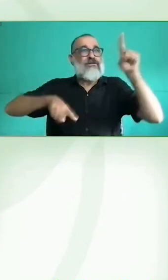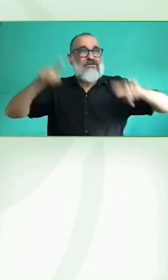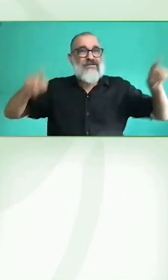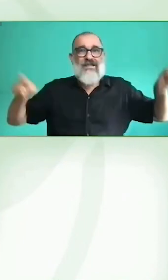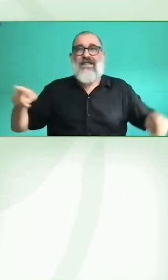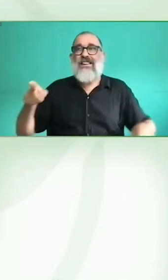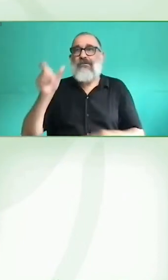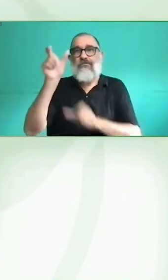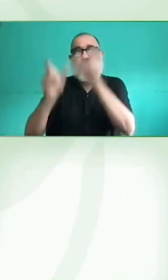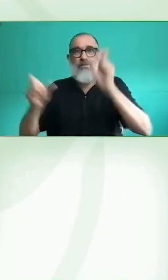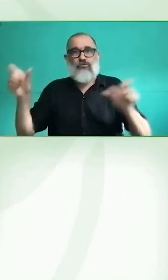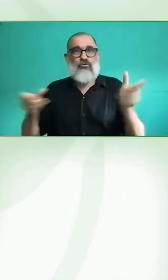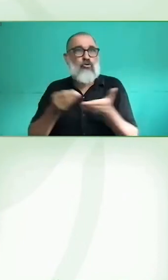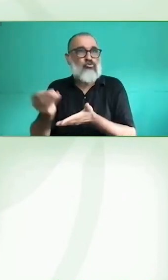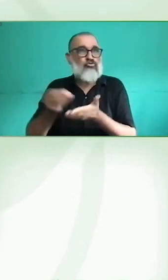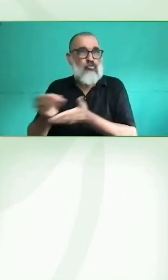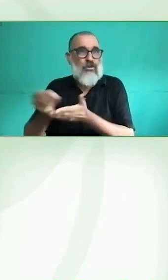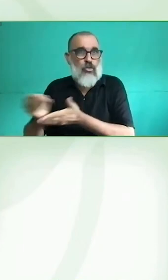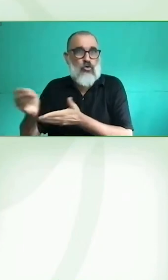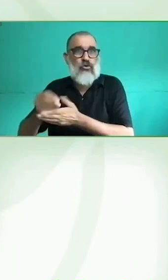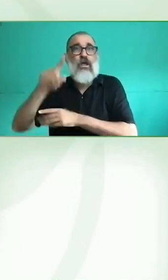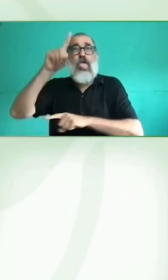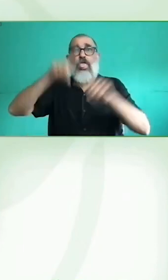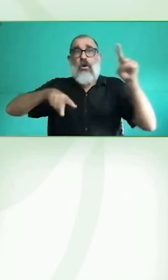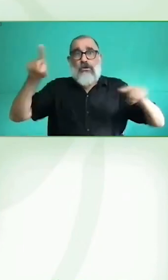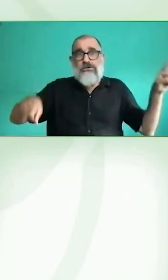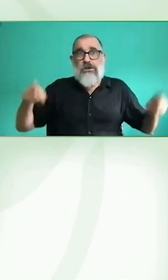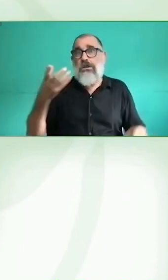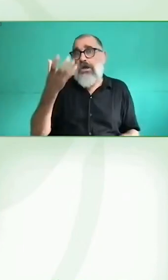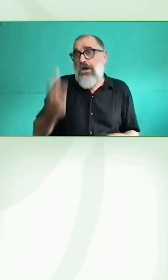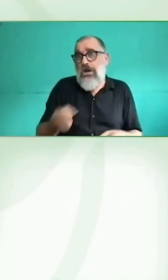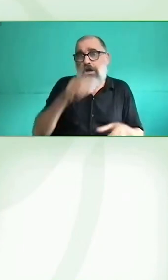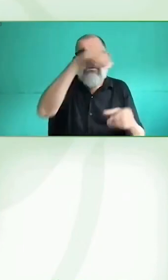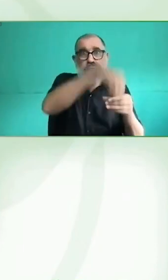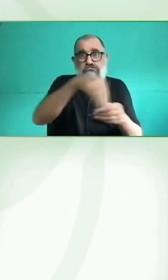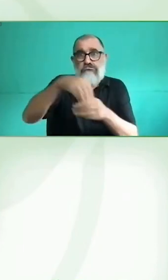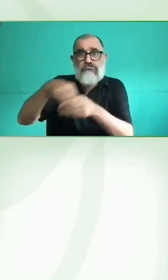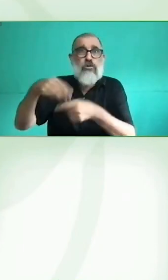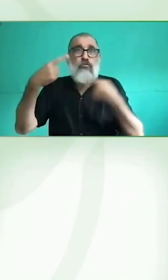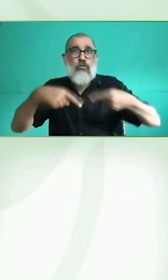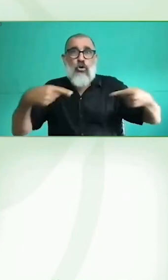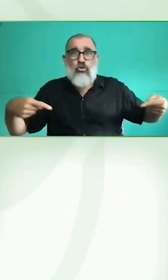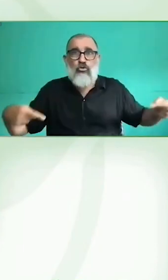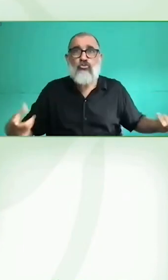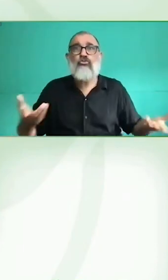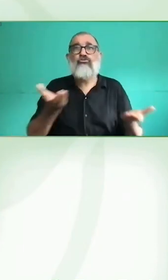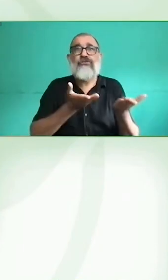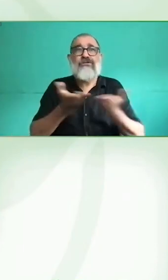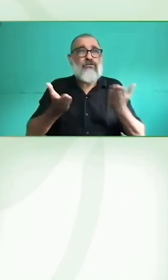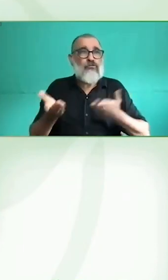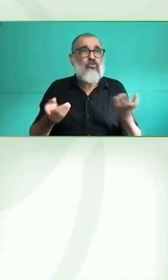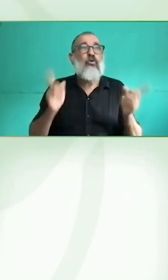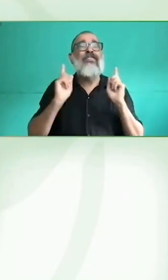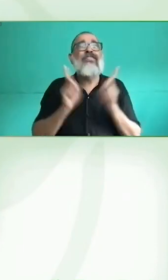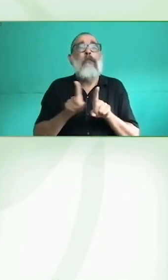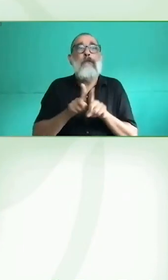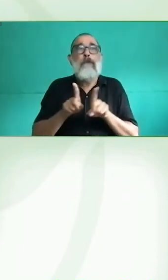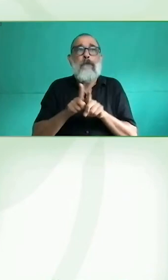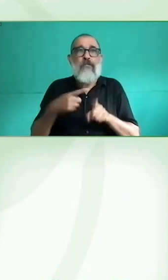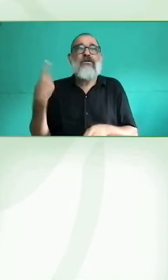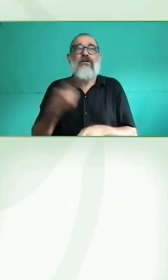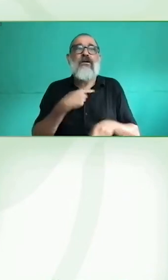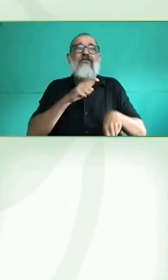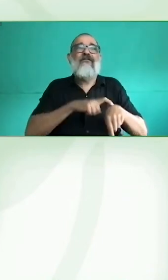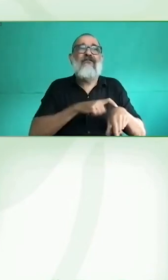propias universidades tienen estudiantes que están desarrollando sus proyectos en estas líneas, con lo cual, desde los propios centros CIAPAT